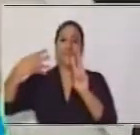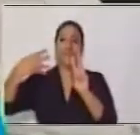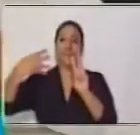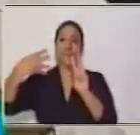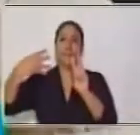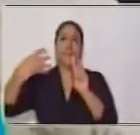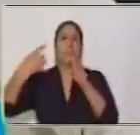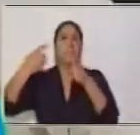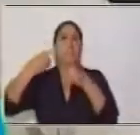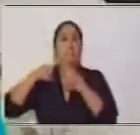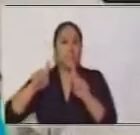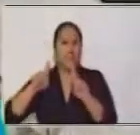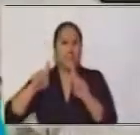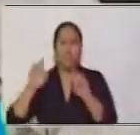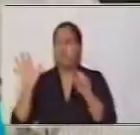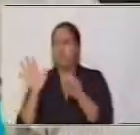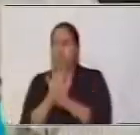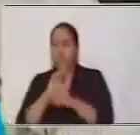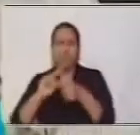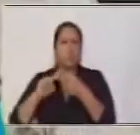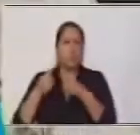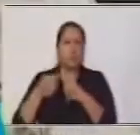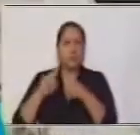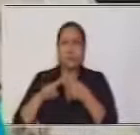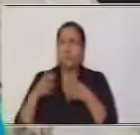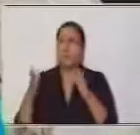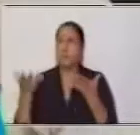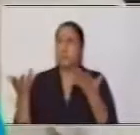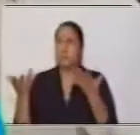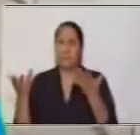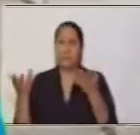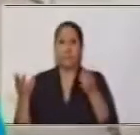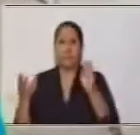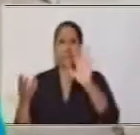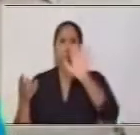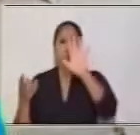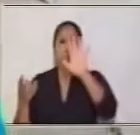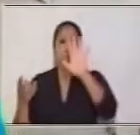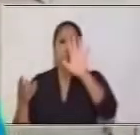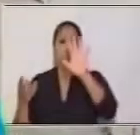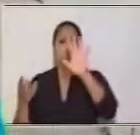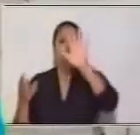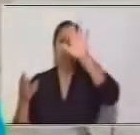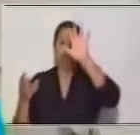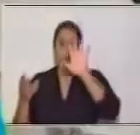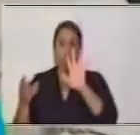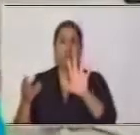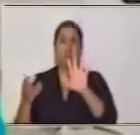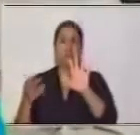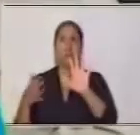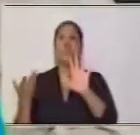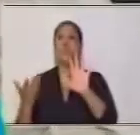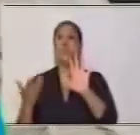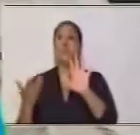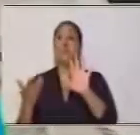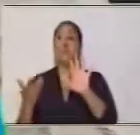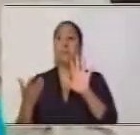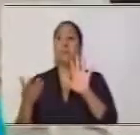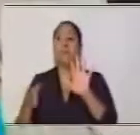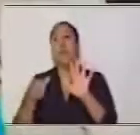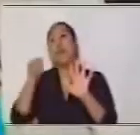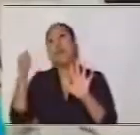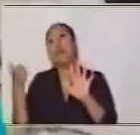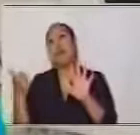Pero si voy con todos mis amigos, somos cinco. Y luego se unen